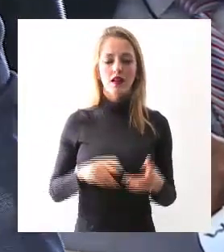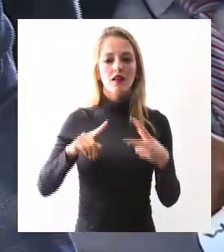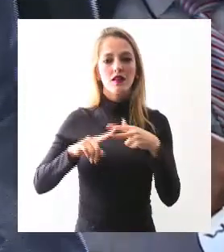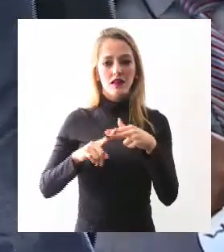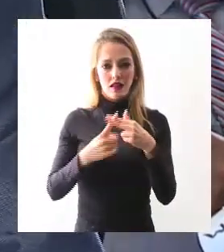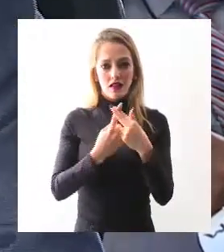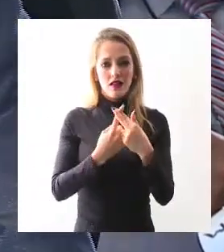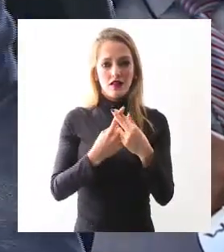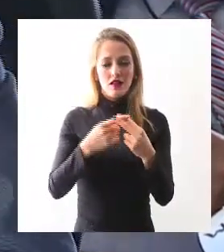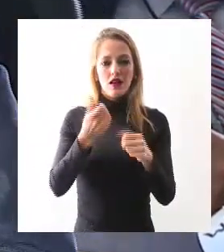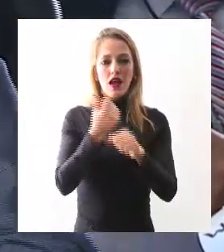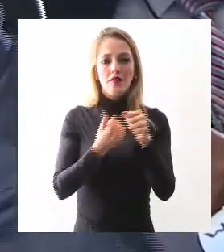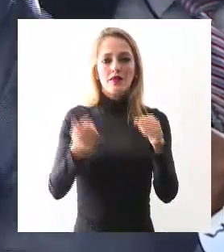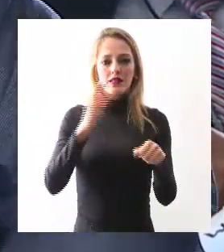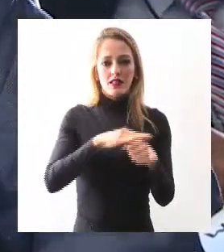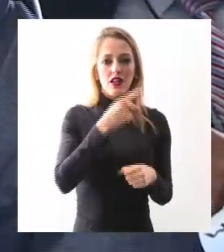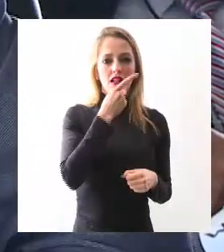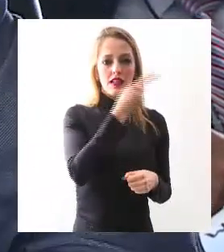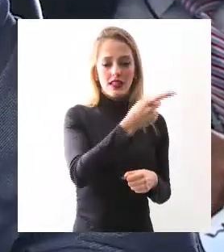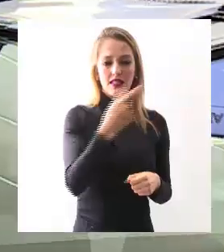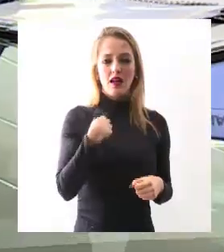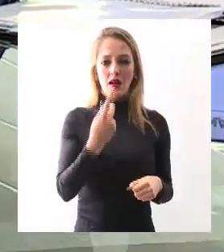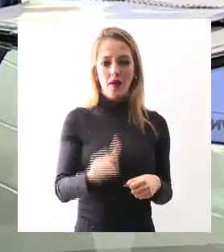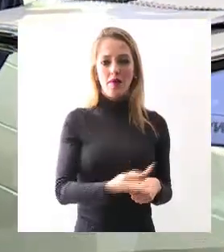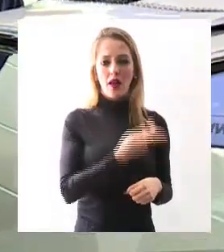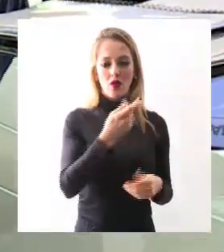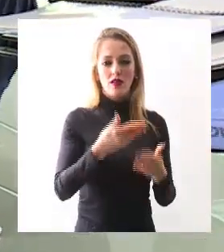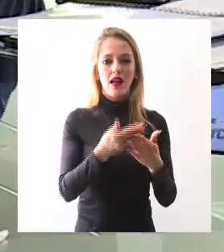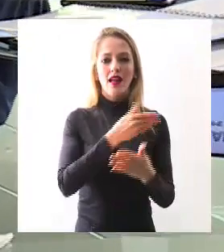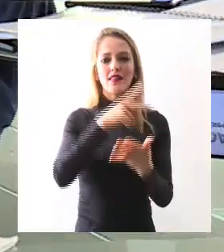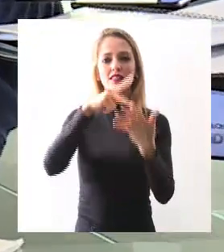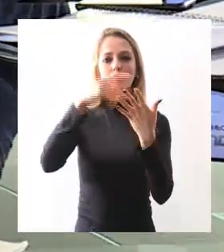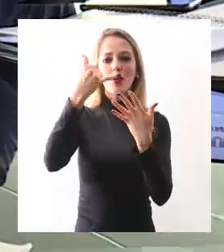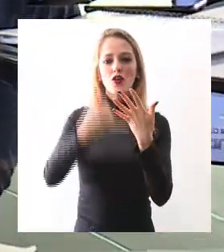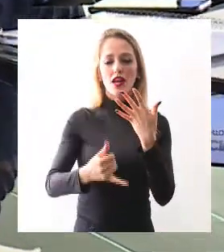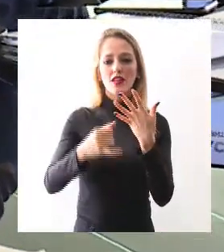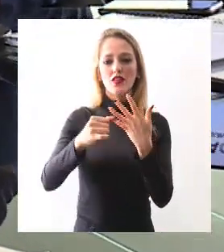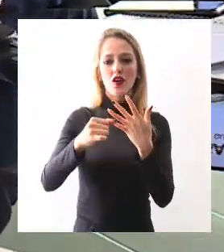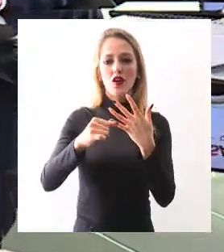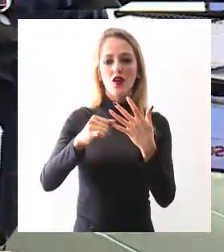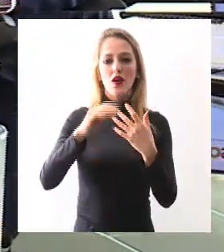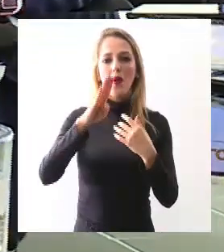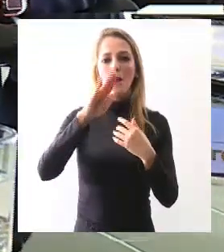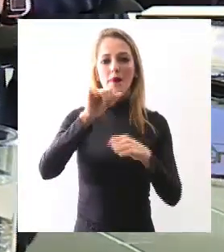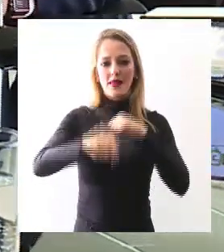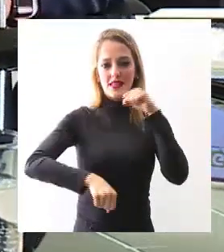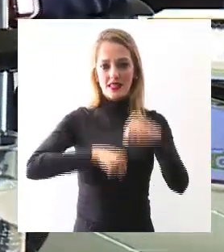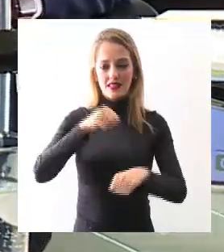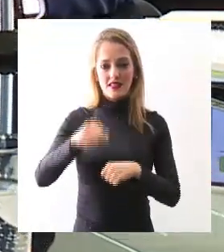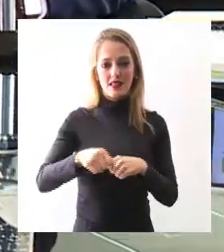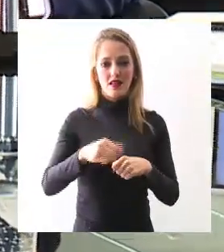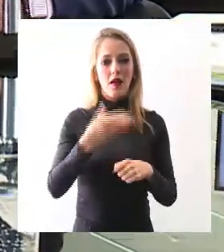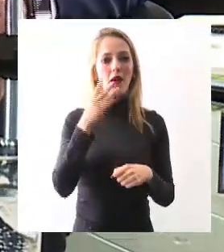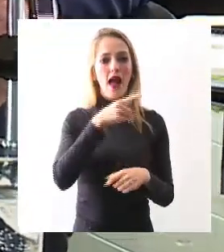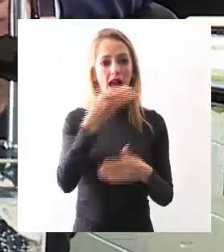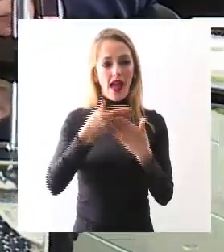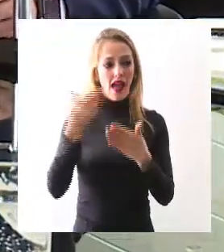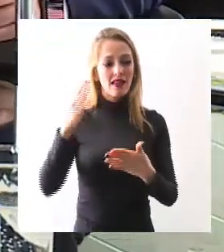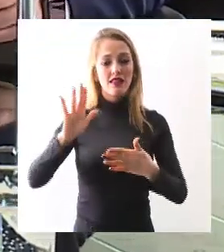administración dice otra pregunta, se prometió desde el proyecto Provisi la construcción de 200 kilómetros de ciclovías,